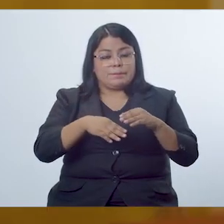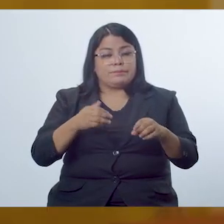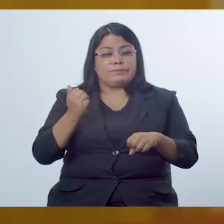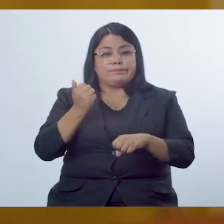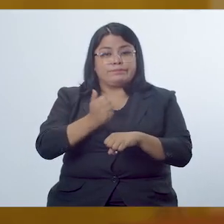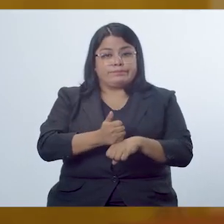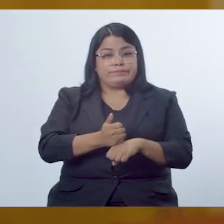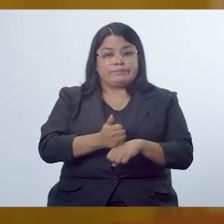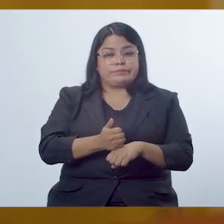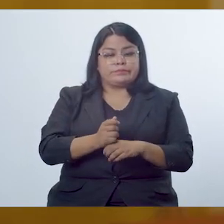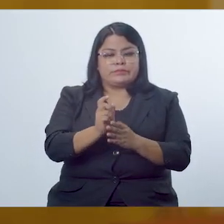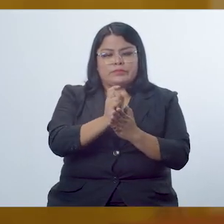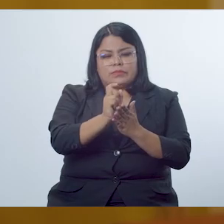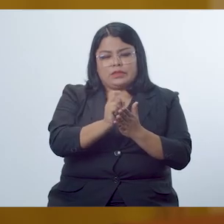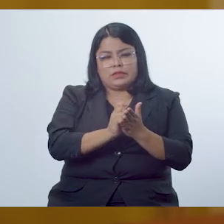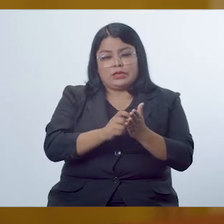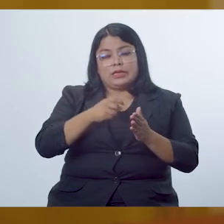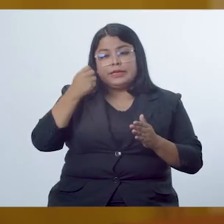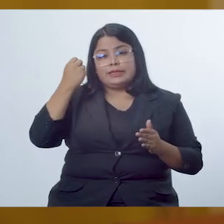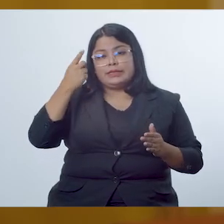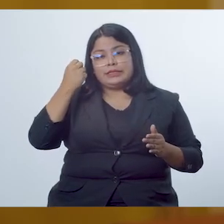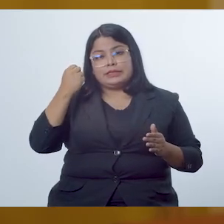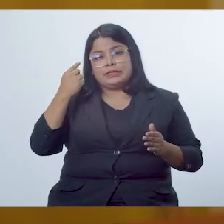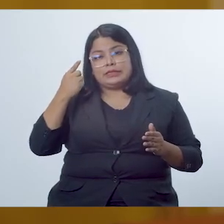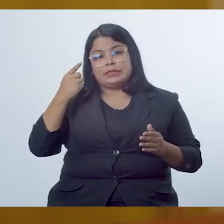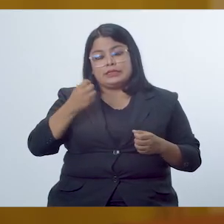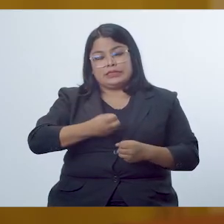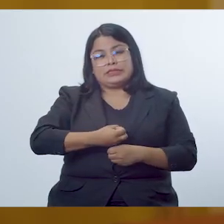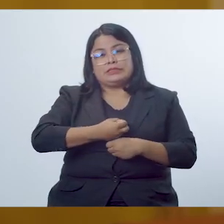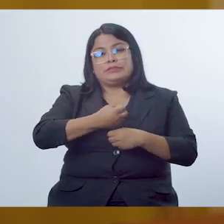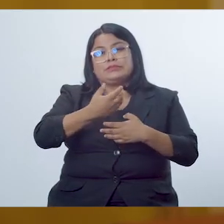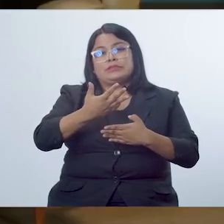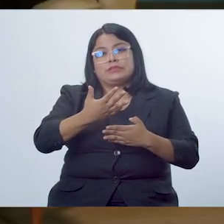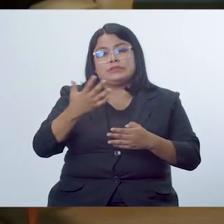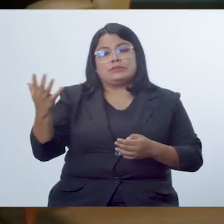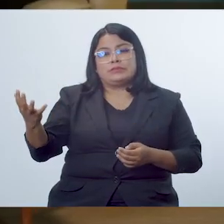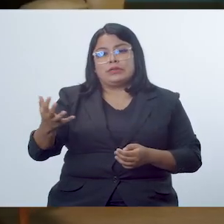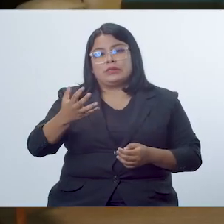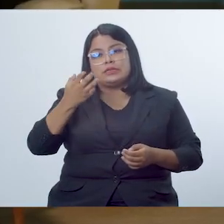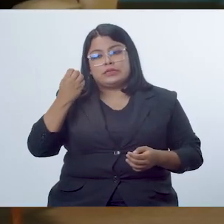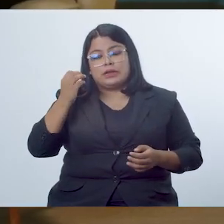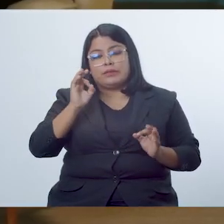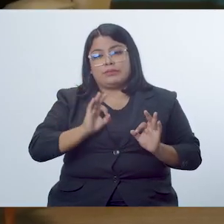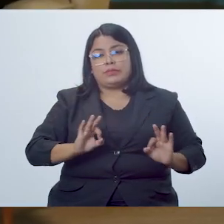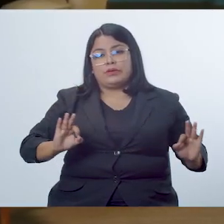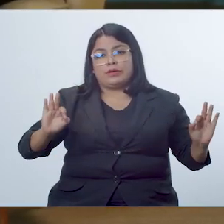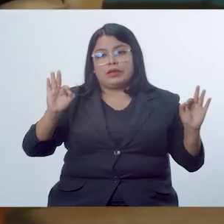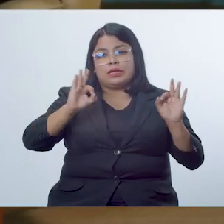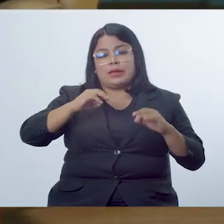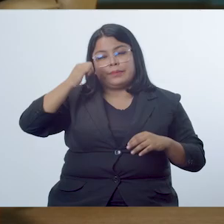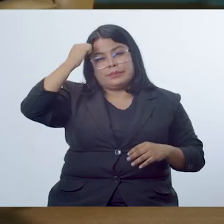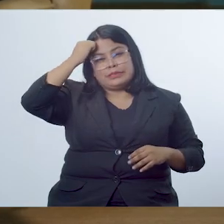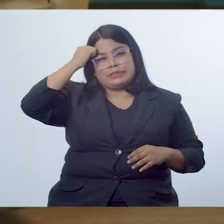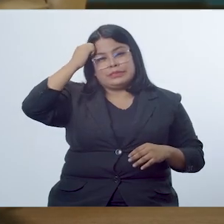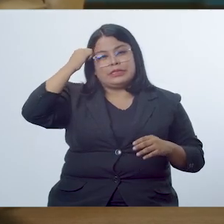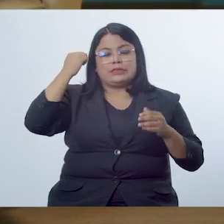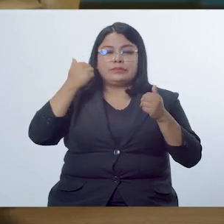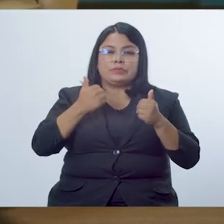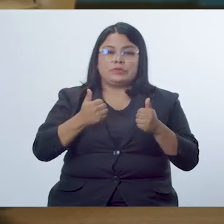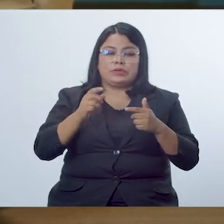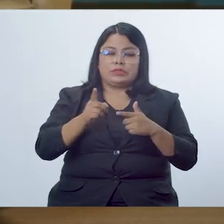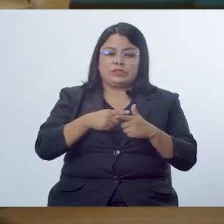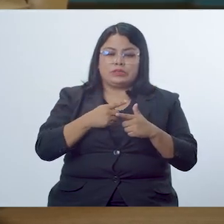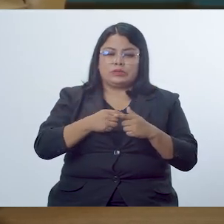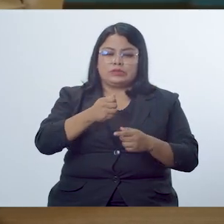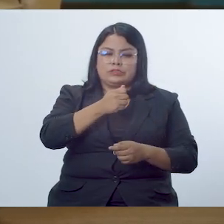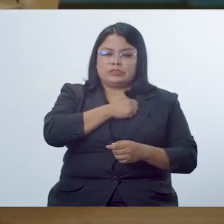las bases tanto de escritura de comprensión y de expresión para lograr unos mejores aprendizajes. Muy bien Francisco